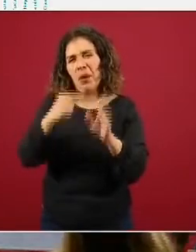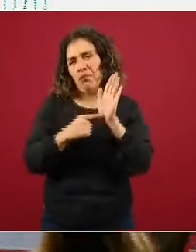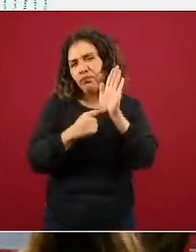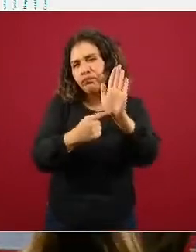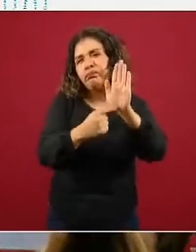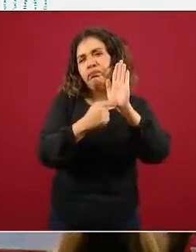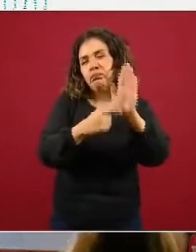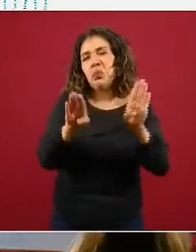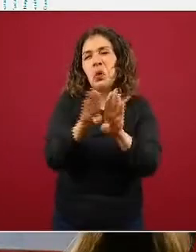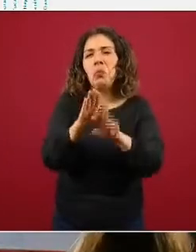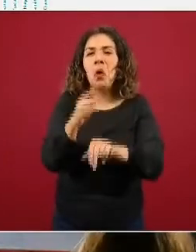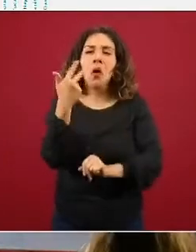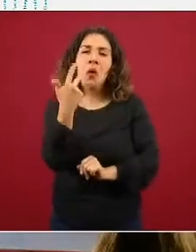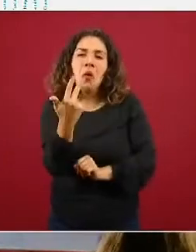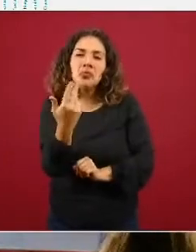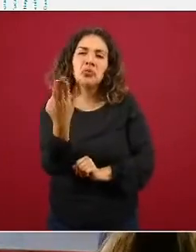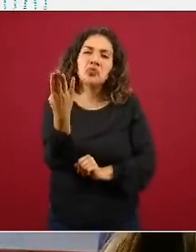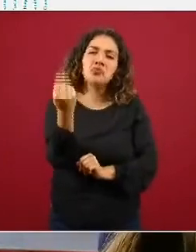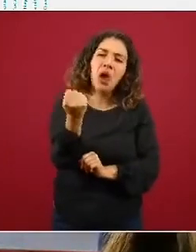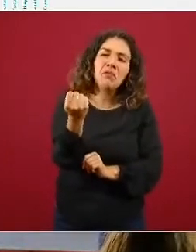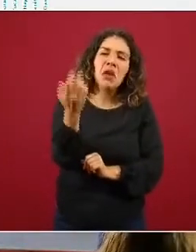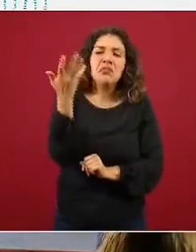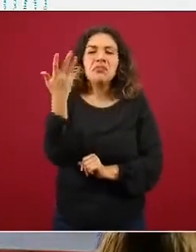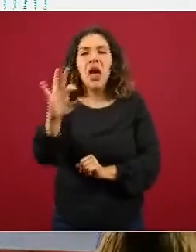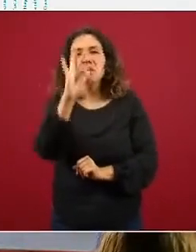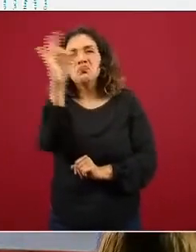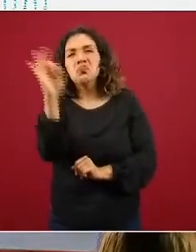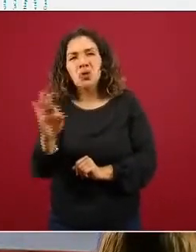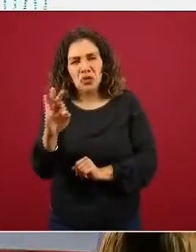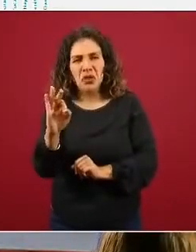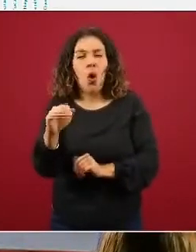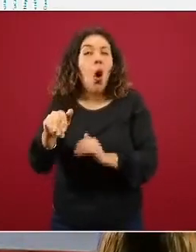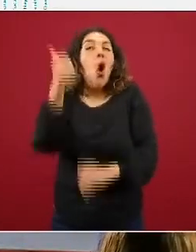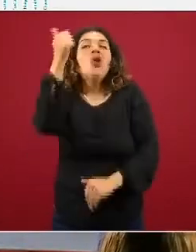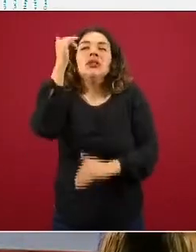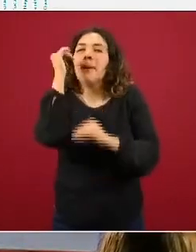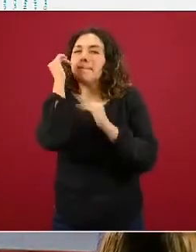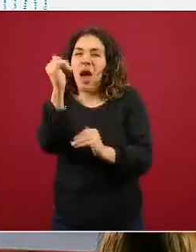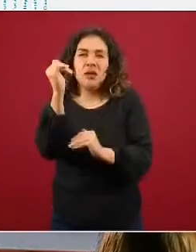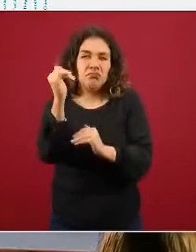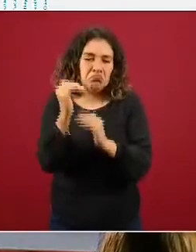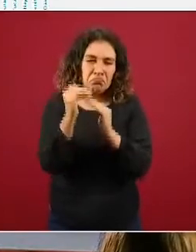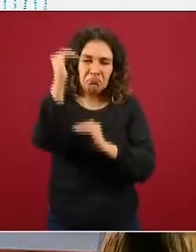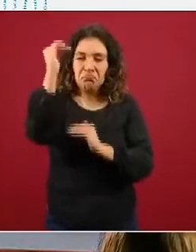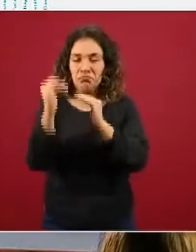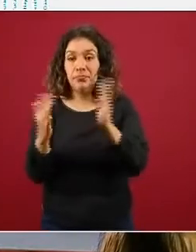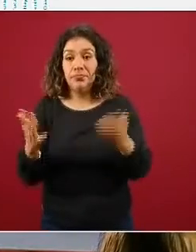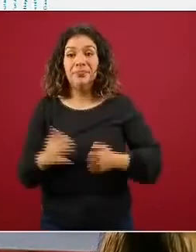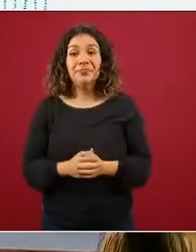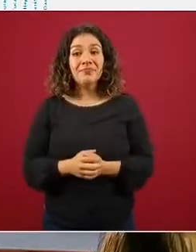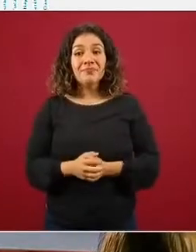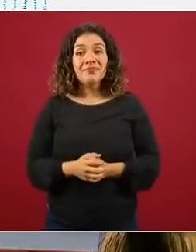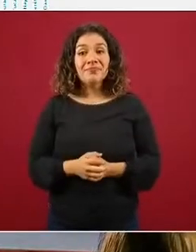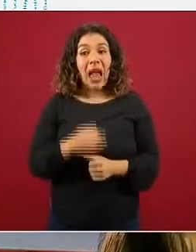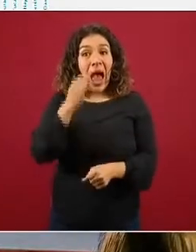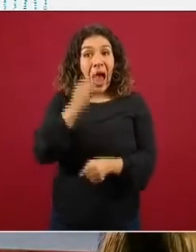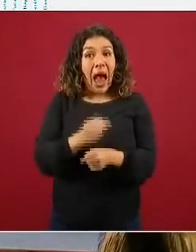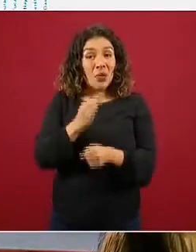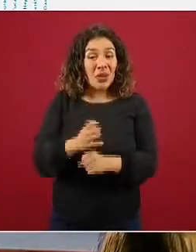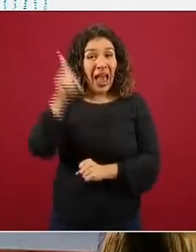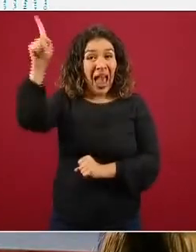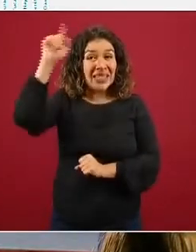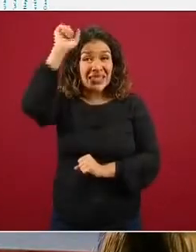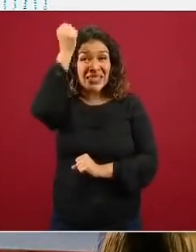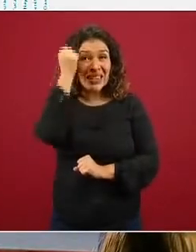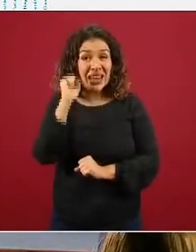del 8, 9, 10, máximo 11 por ciento. Ahorita el Estado de Sinaloa